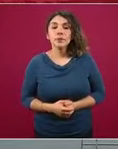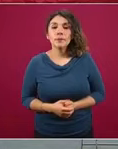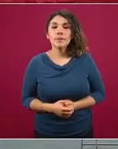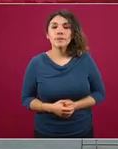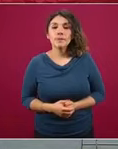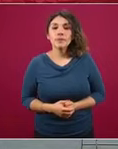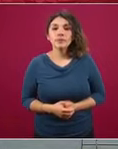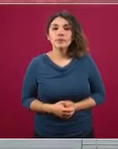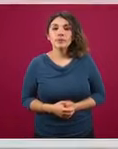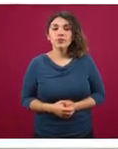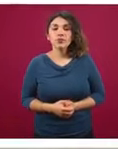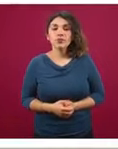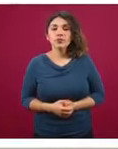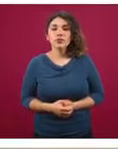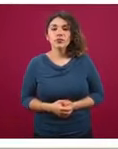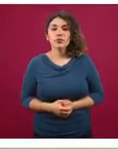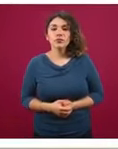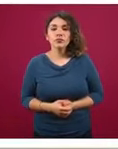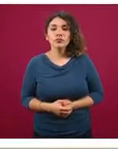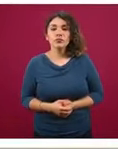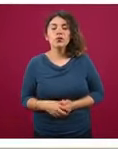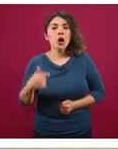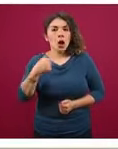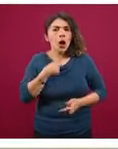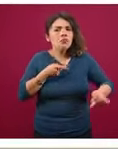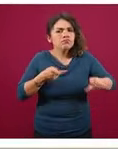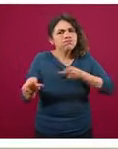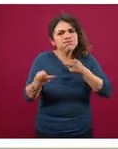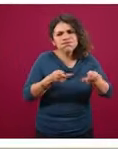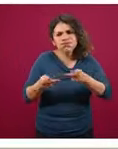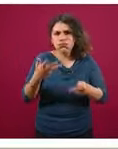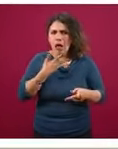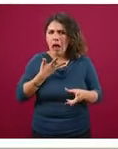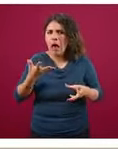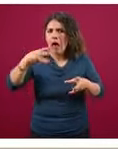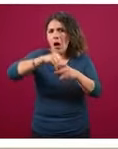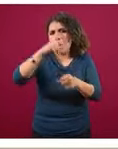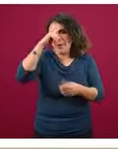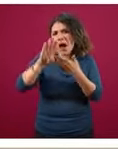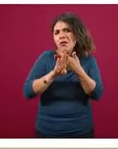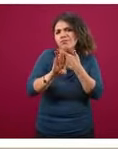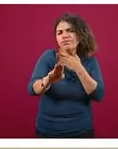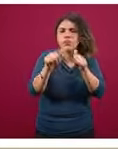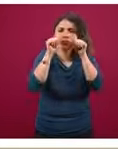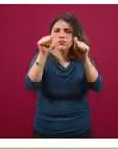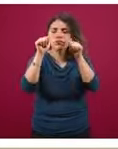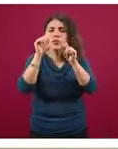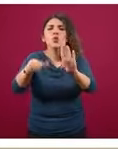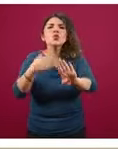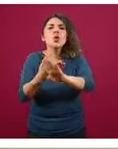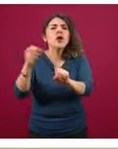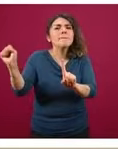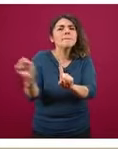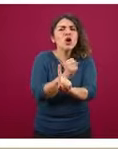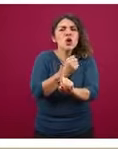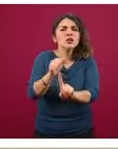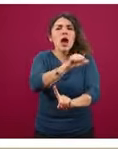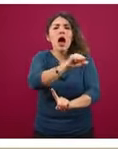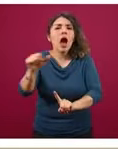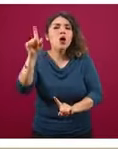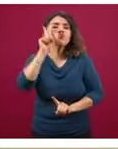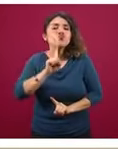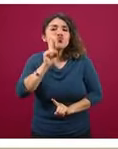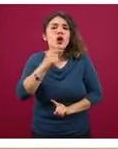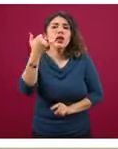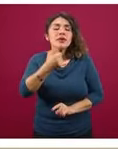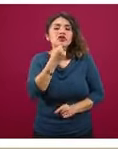Nosotros tenemos una estrategia integral de prevención y atención contra la violencia hacia las mujeres y a